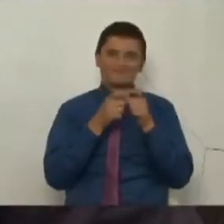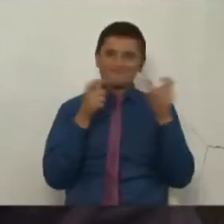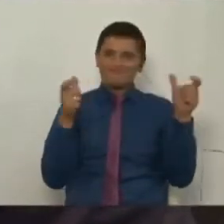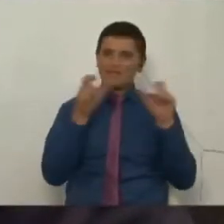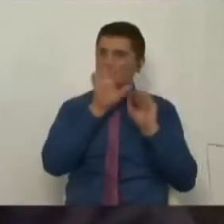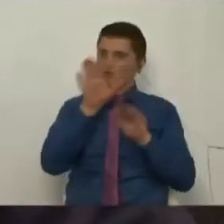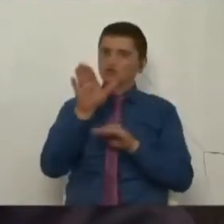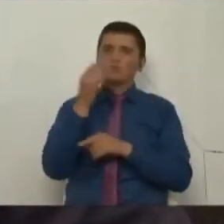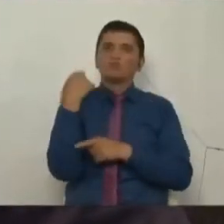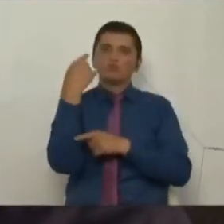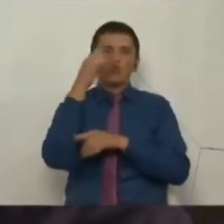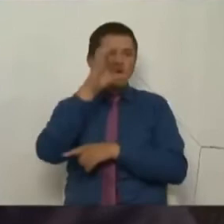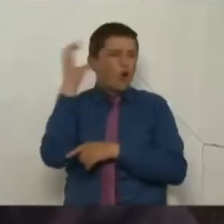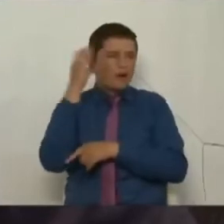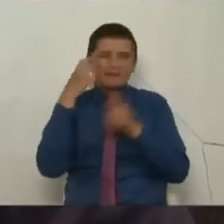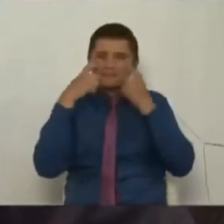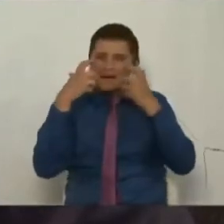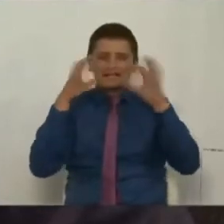política colombiana.